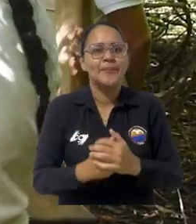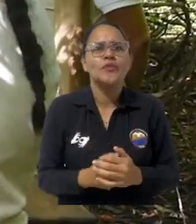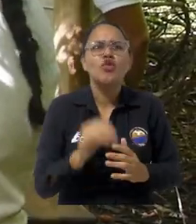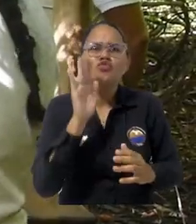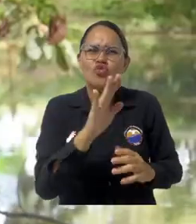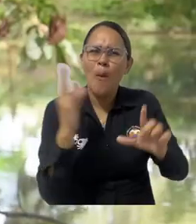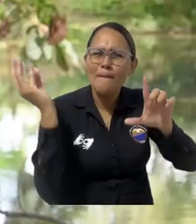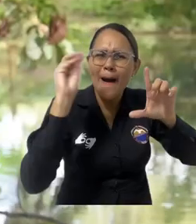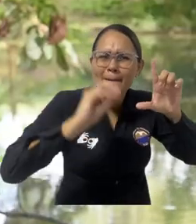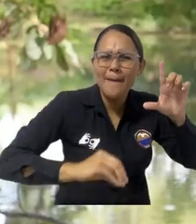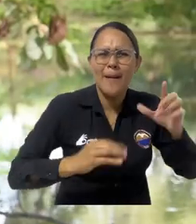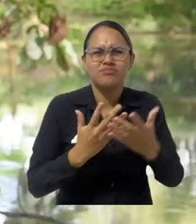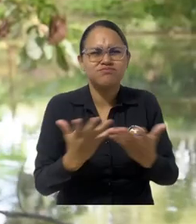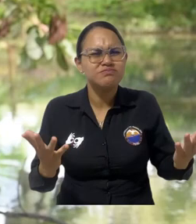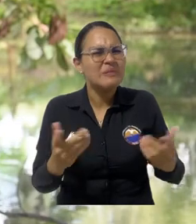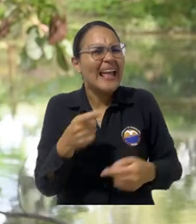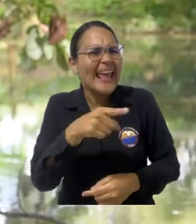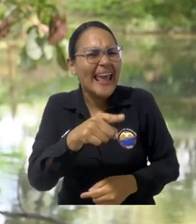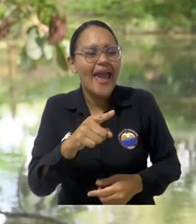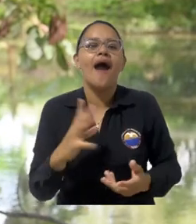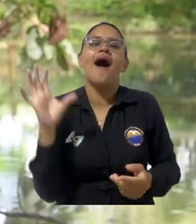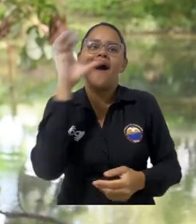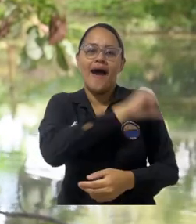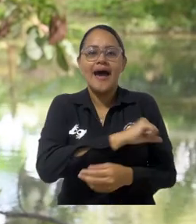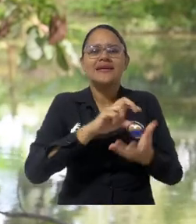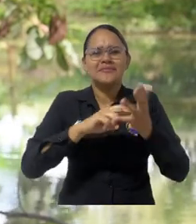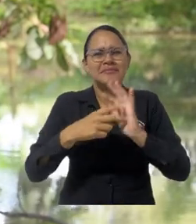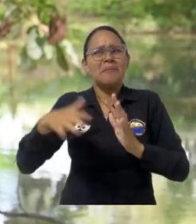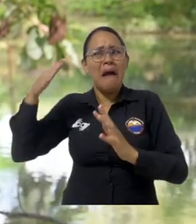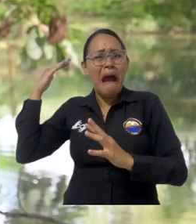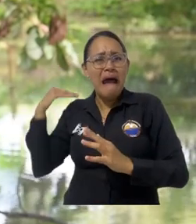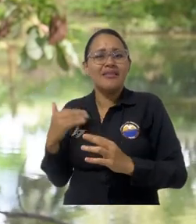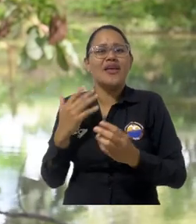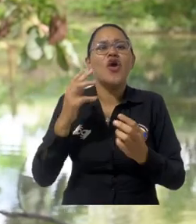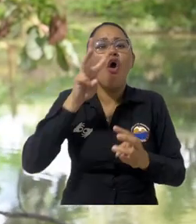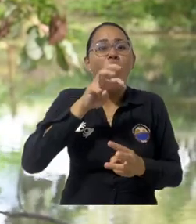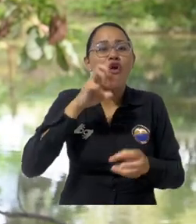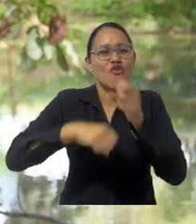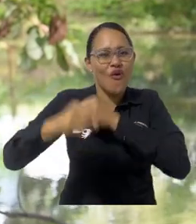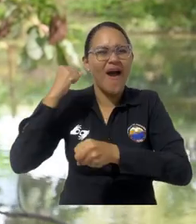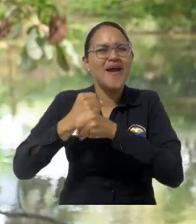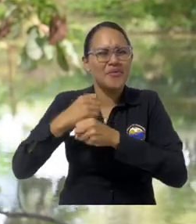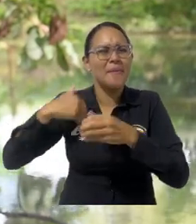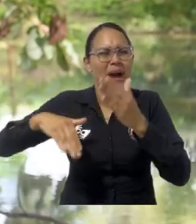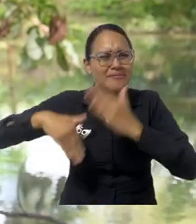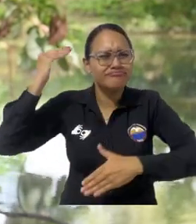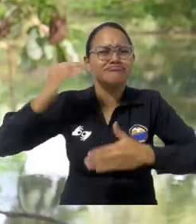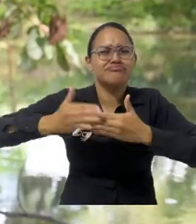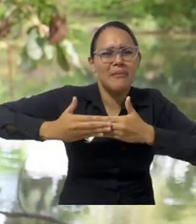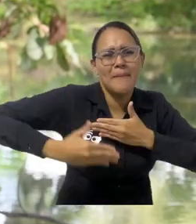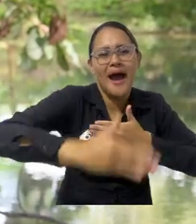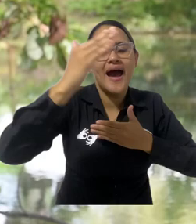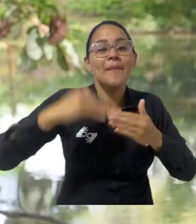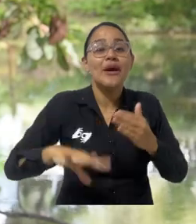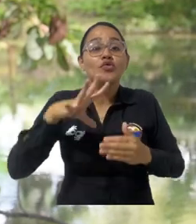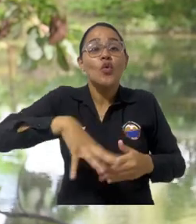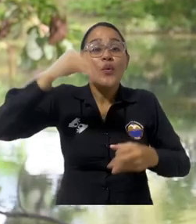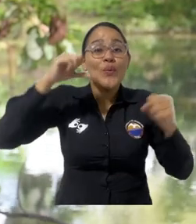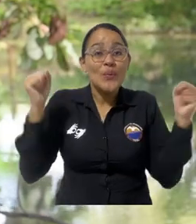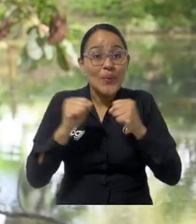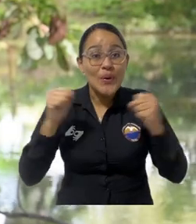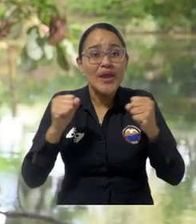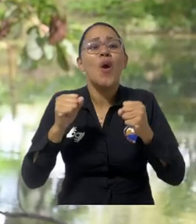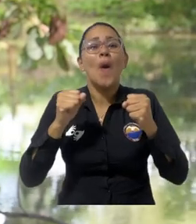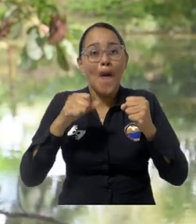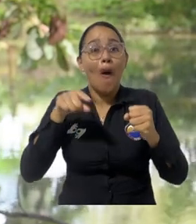Plataforma. Bueno, la Plataforma de Custodia del Agua es una iniciativa que nació desde hace ocho años en las cuencas que conectan la Sierra Nevada y